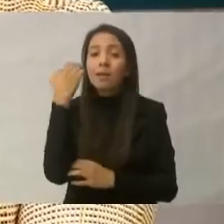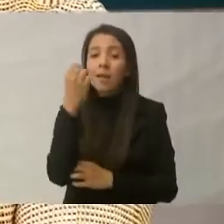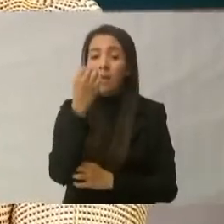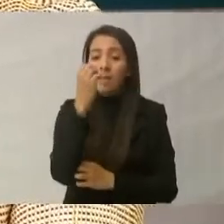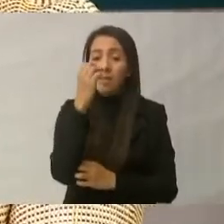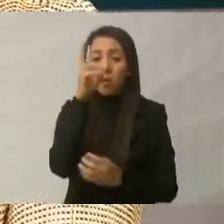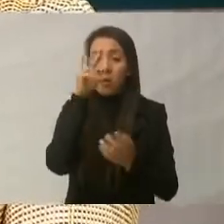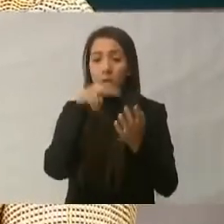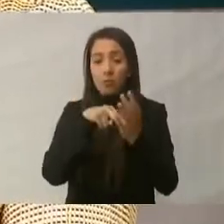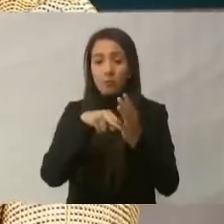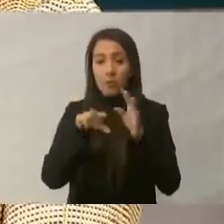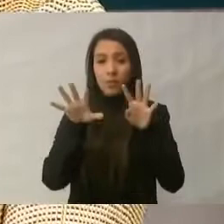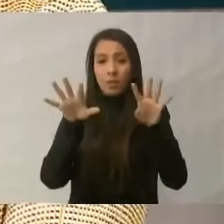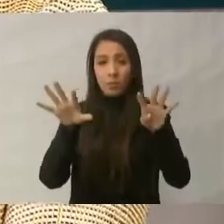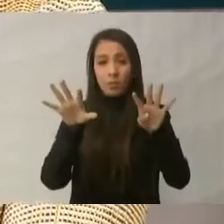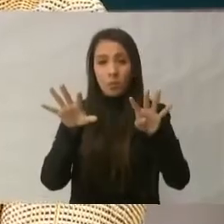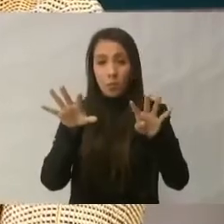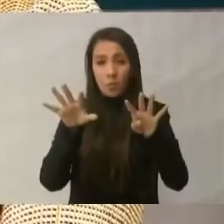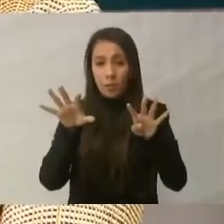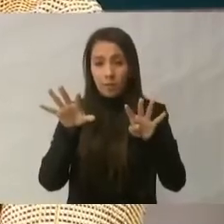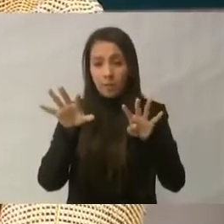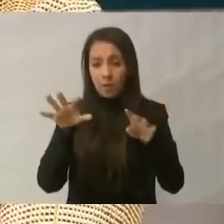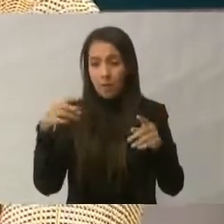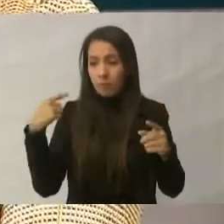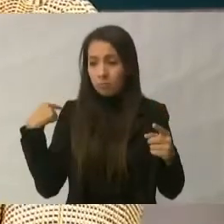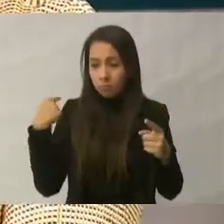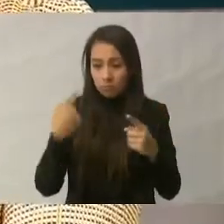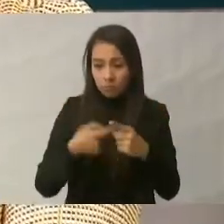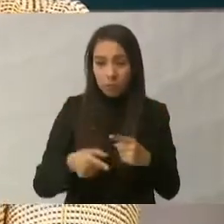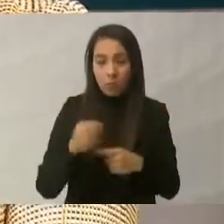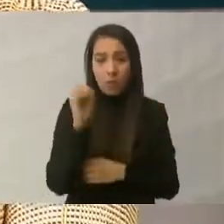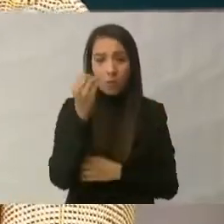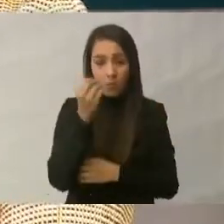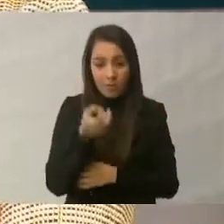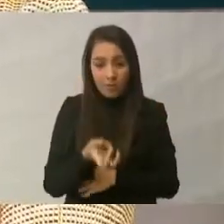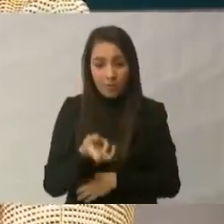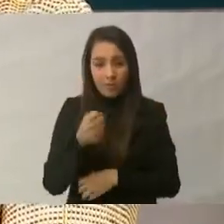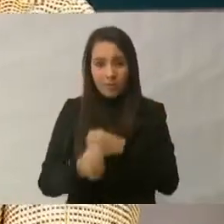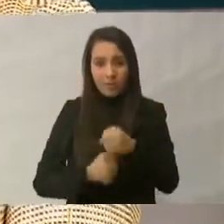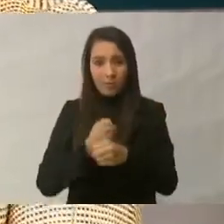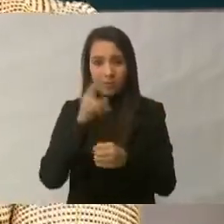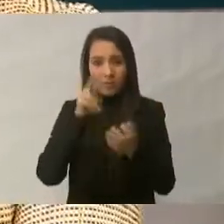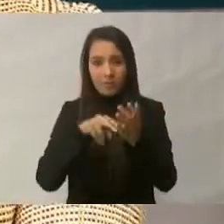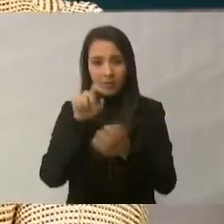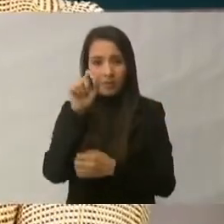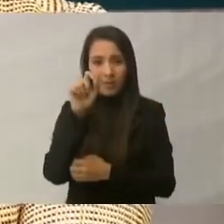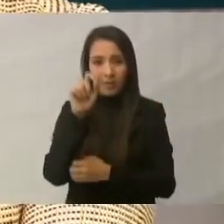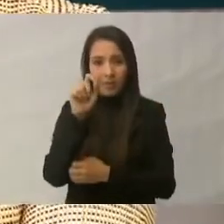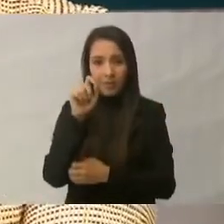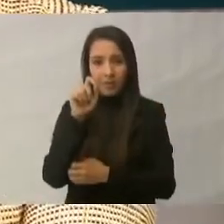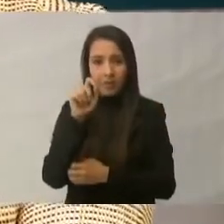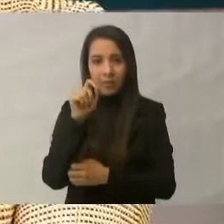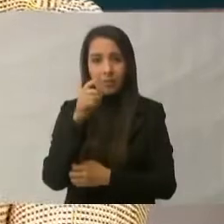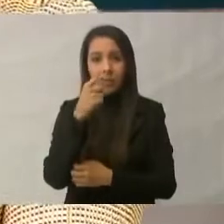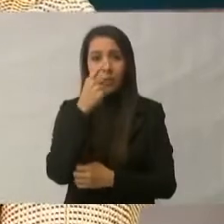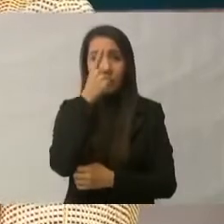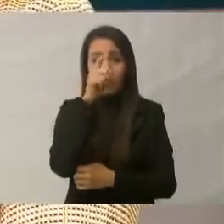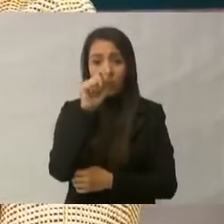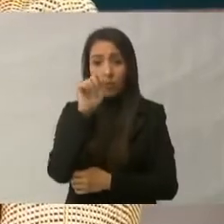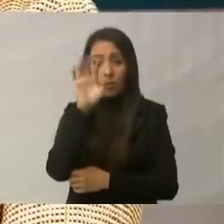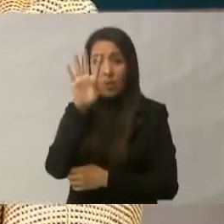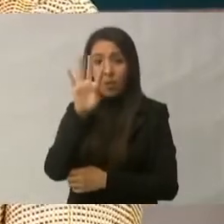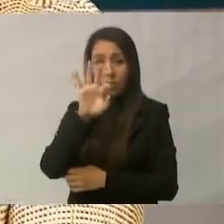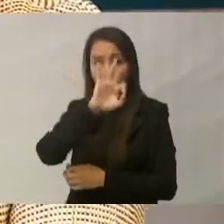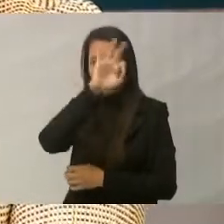y hasta octubre de este año, la inflación ha sido menor en 1.4 puntos porcentuales